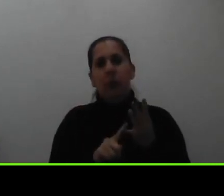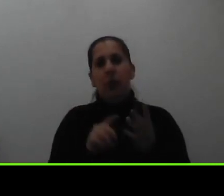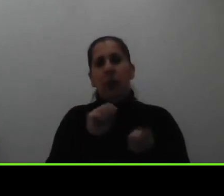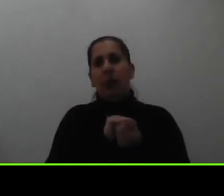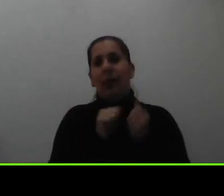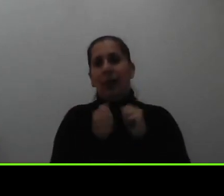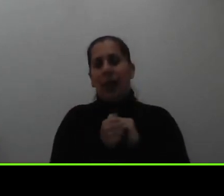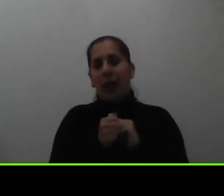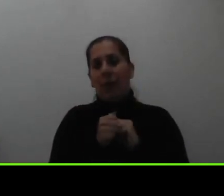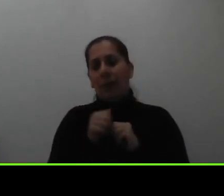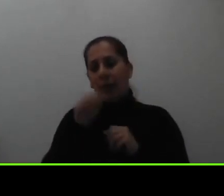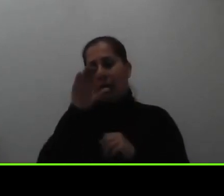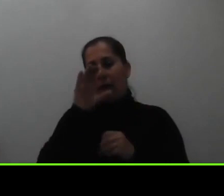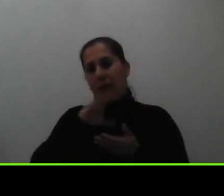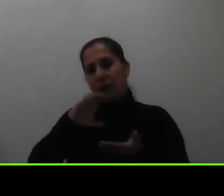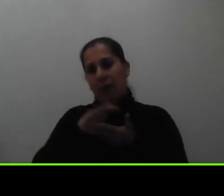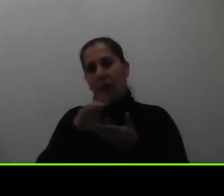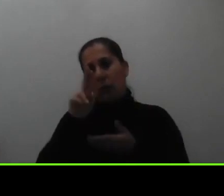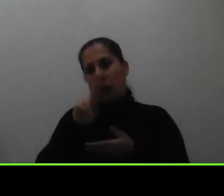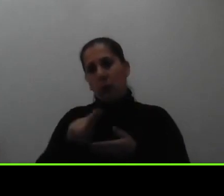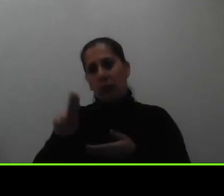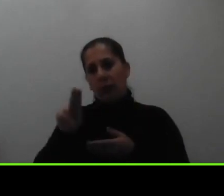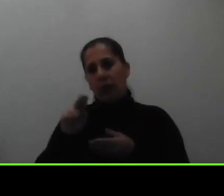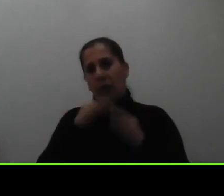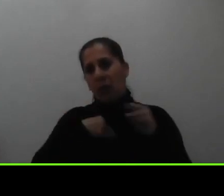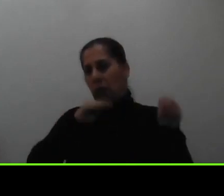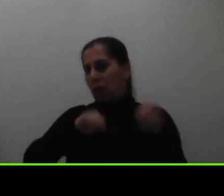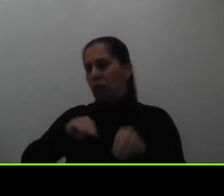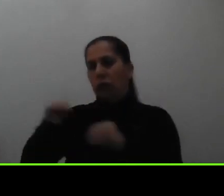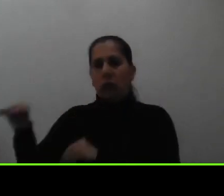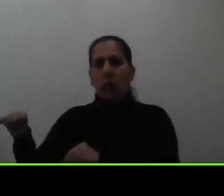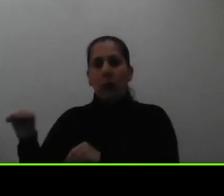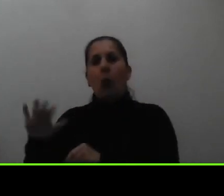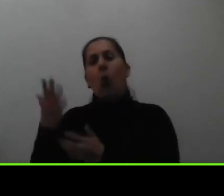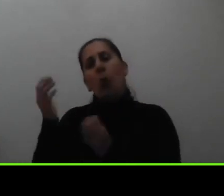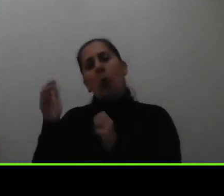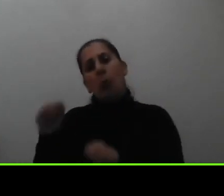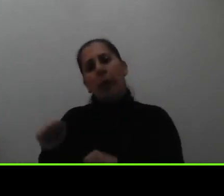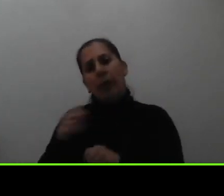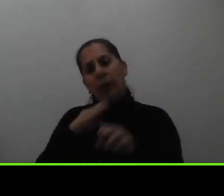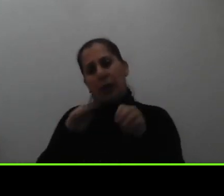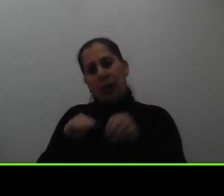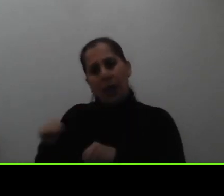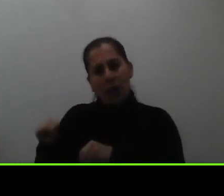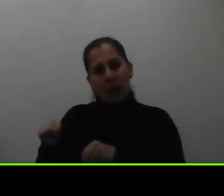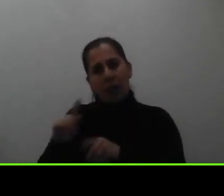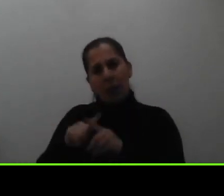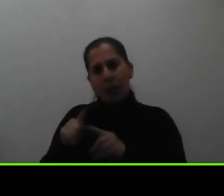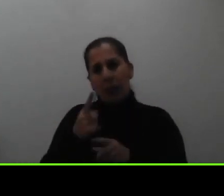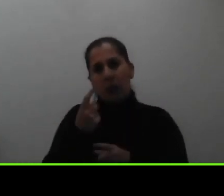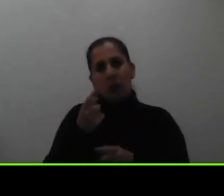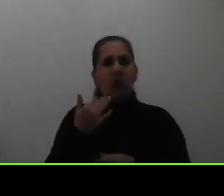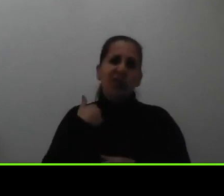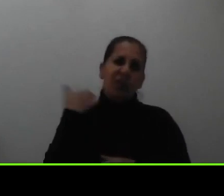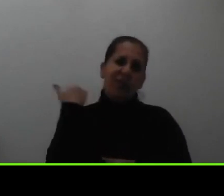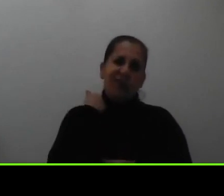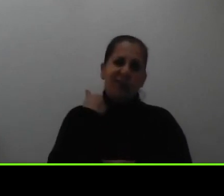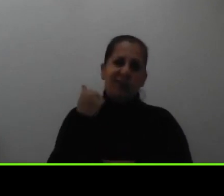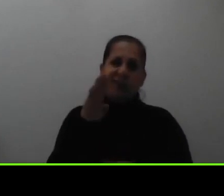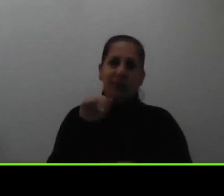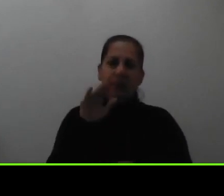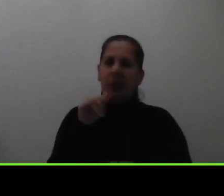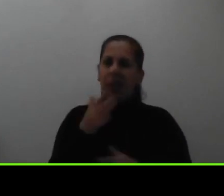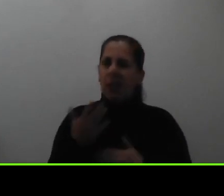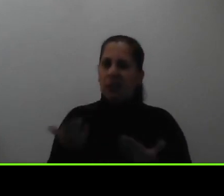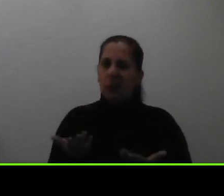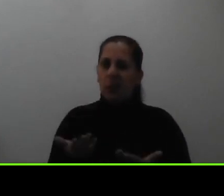universitario un cambio de centro universitario para que esto no les afecte la solicitud de beca esas serían las